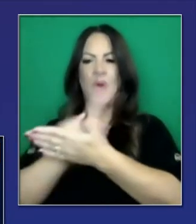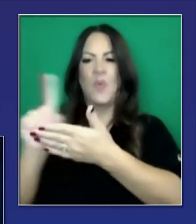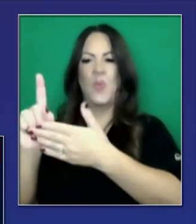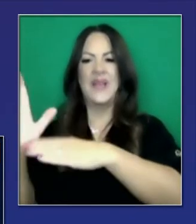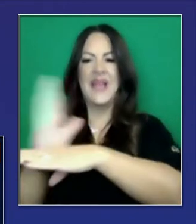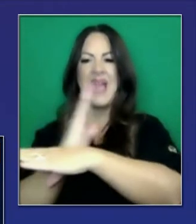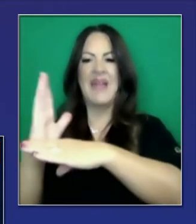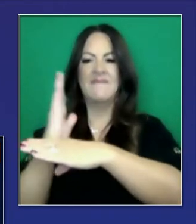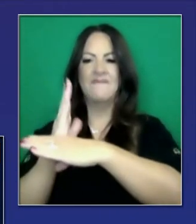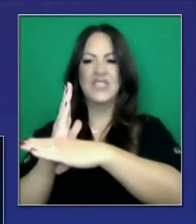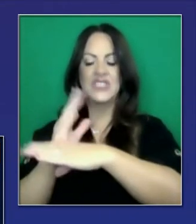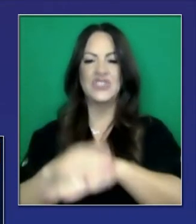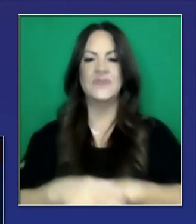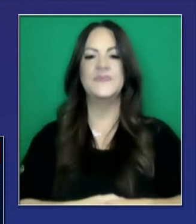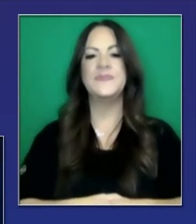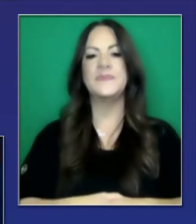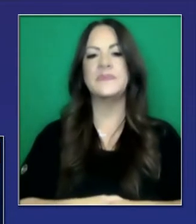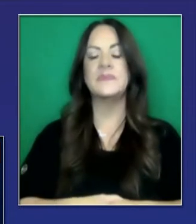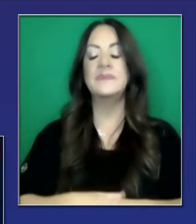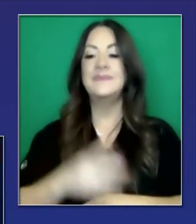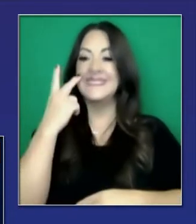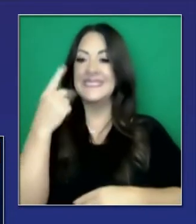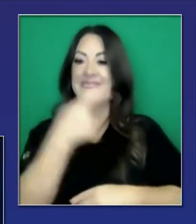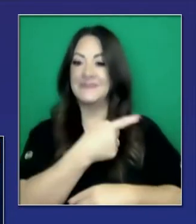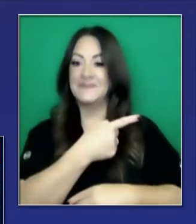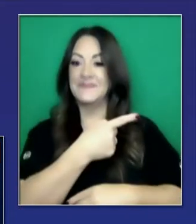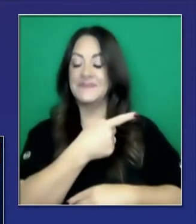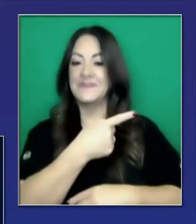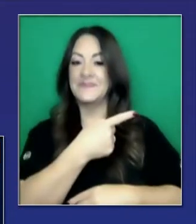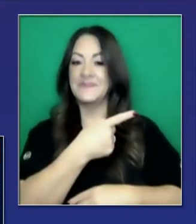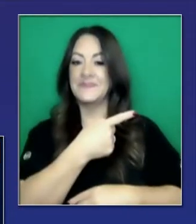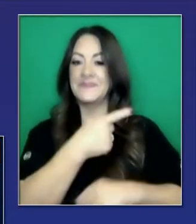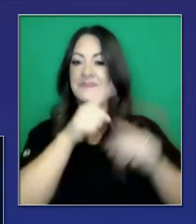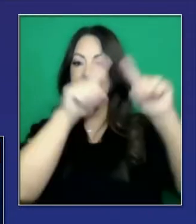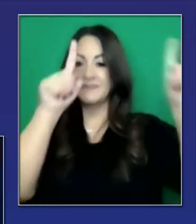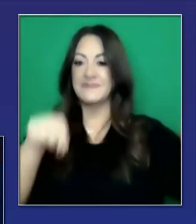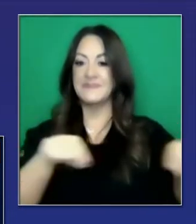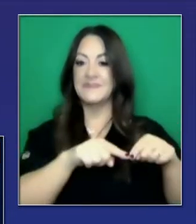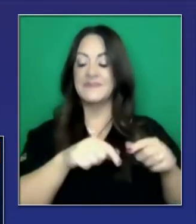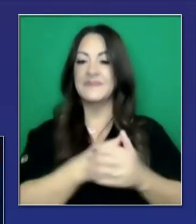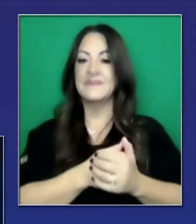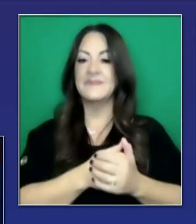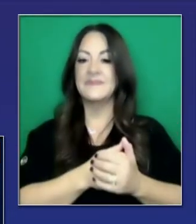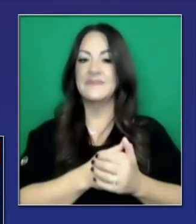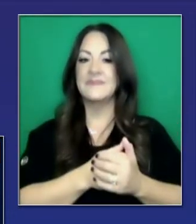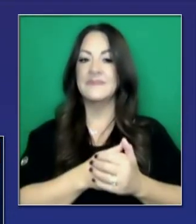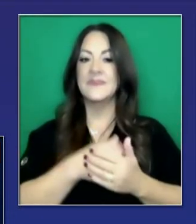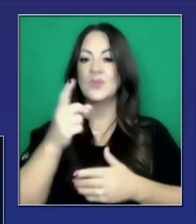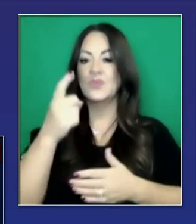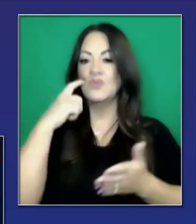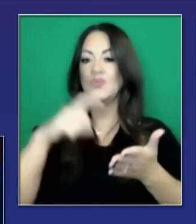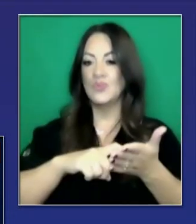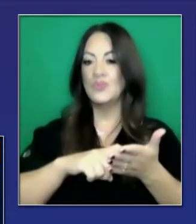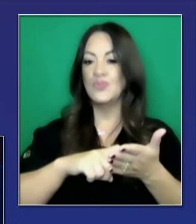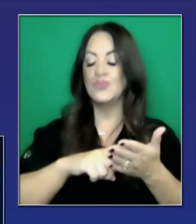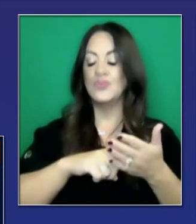de 7 días es el promedio en los últimos 7 días. Esta transparencia es muy